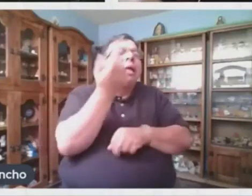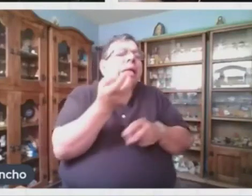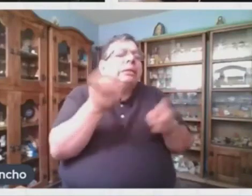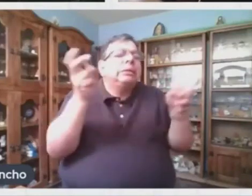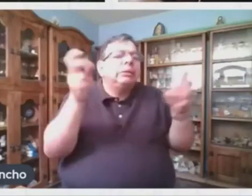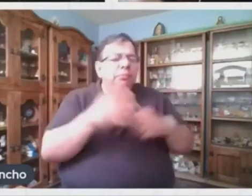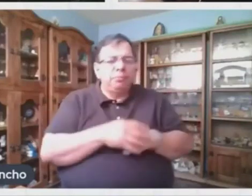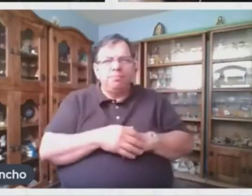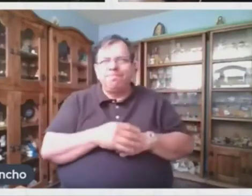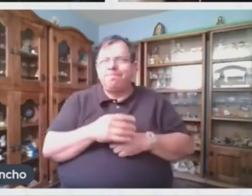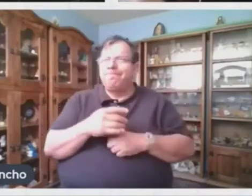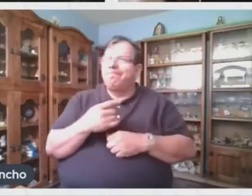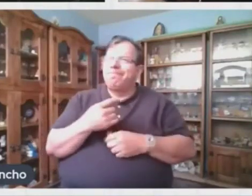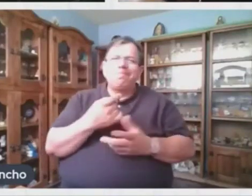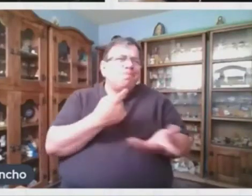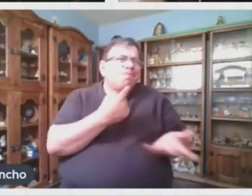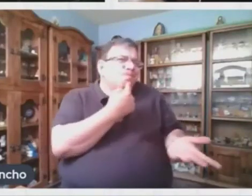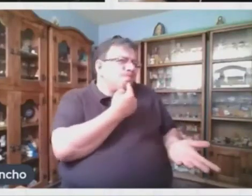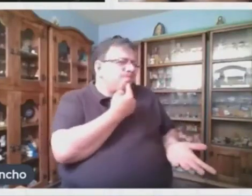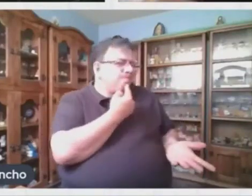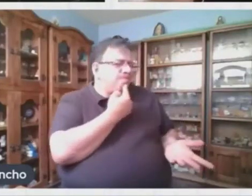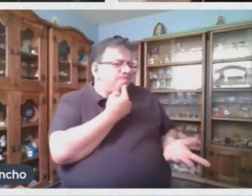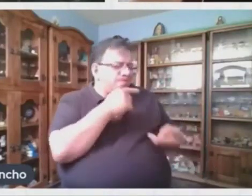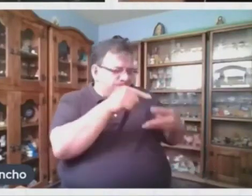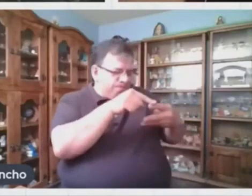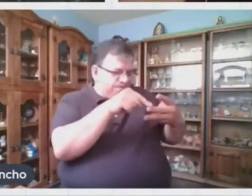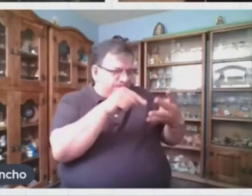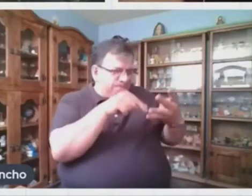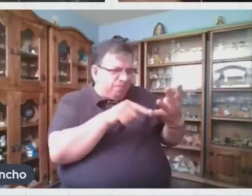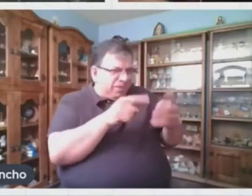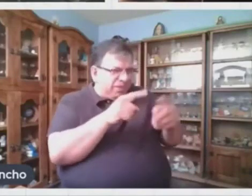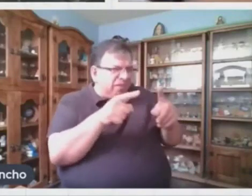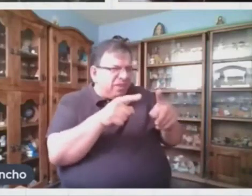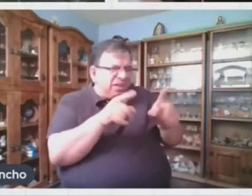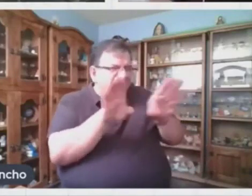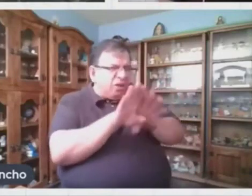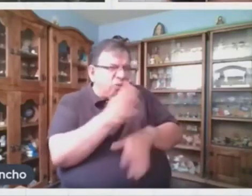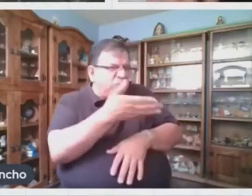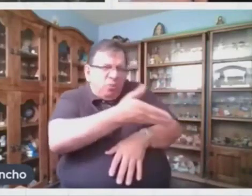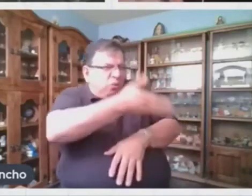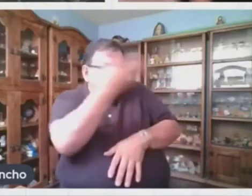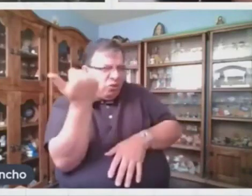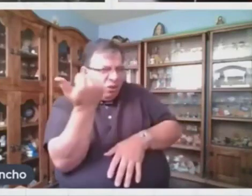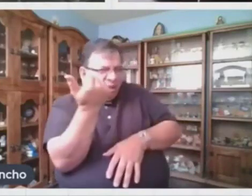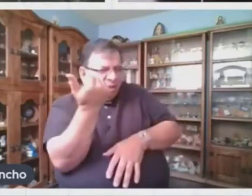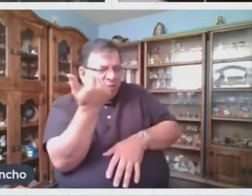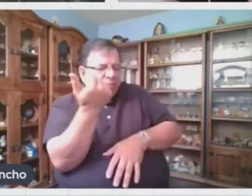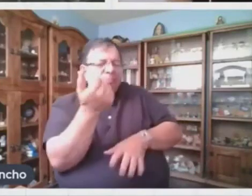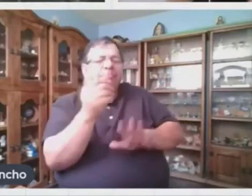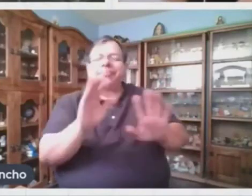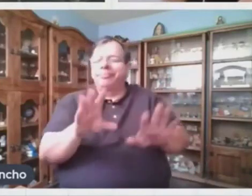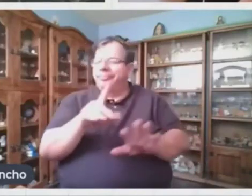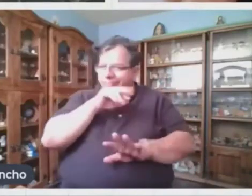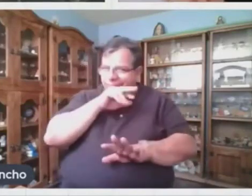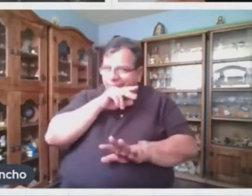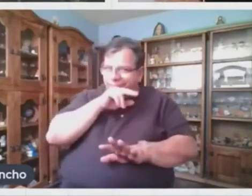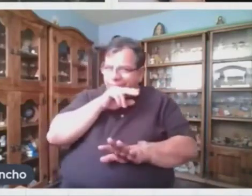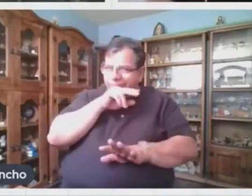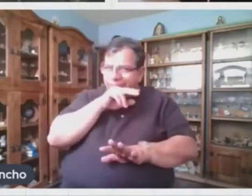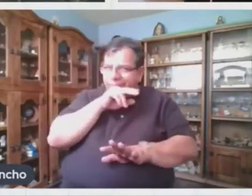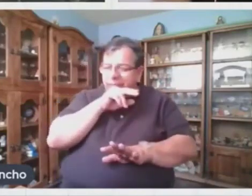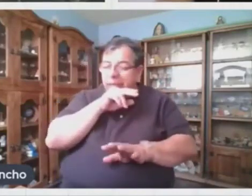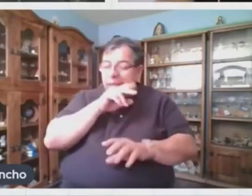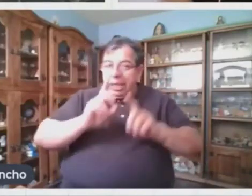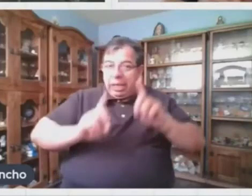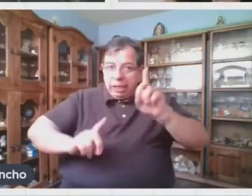La verdad, no sé cómo distinguir claramente un texto de otro. No te preocupes, Víctor, porque para esa y otras